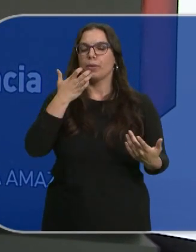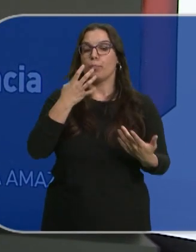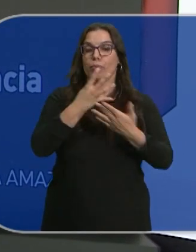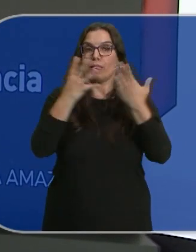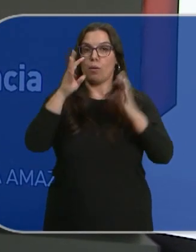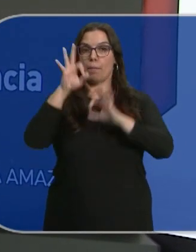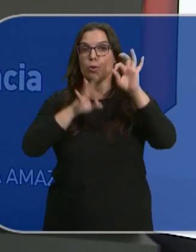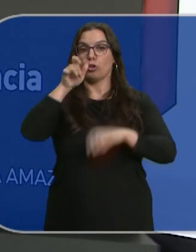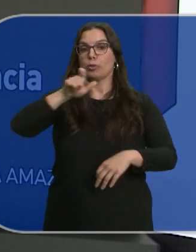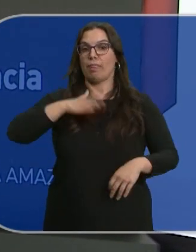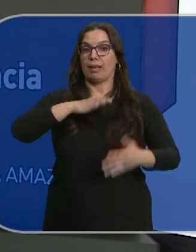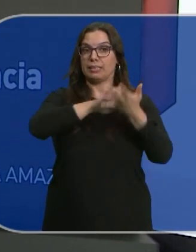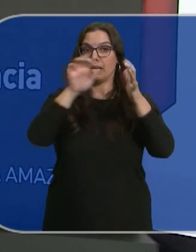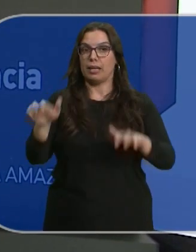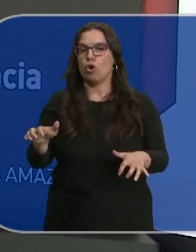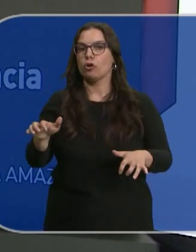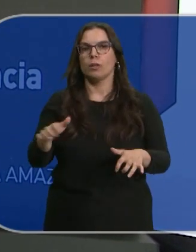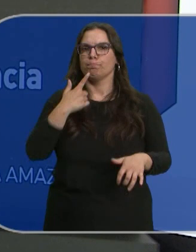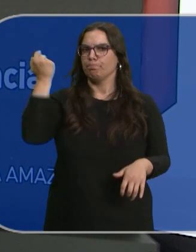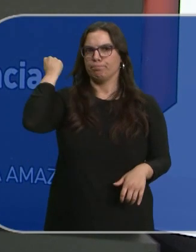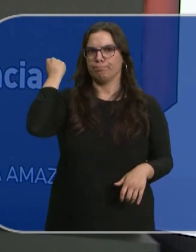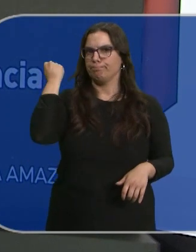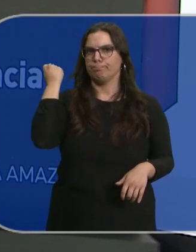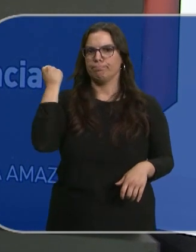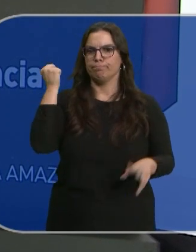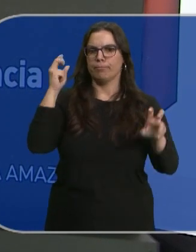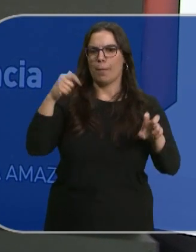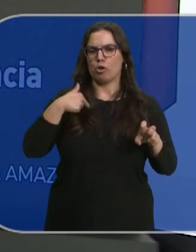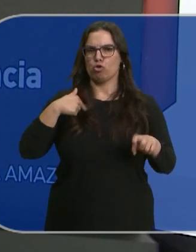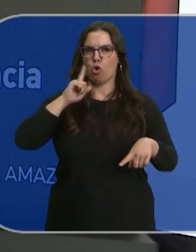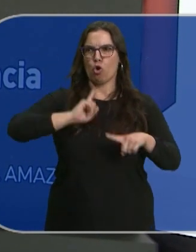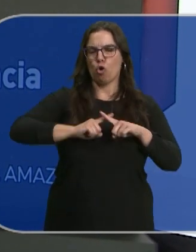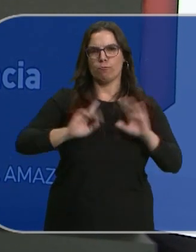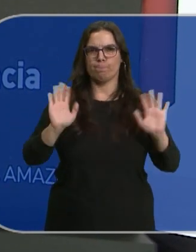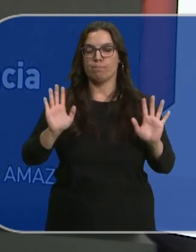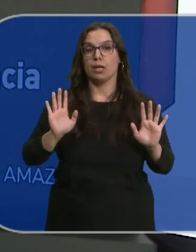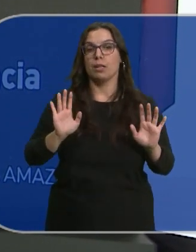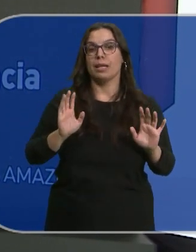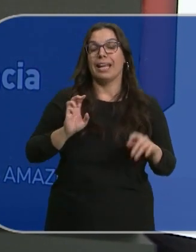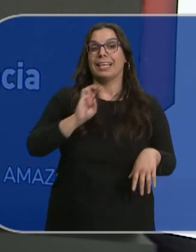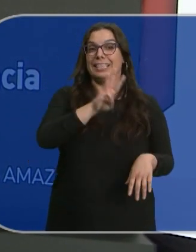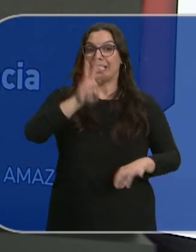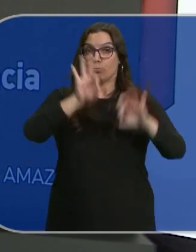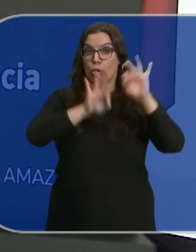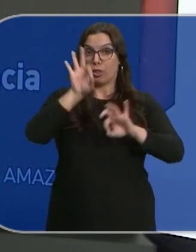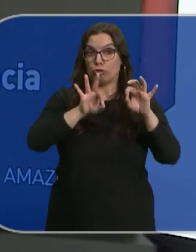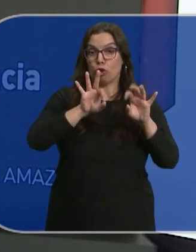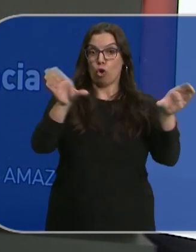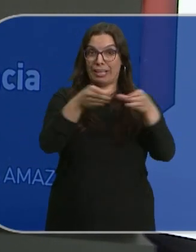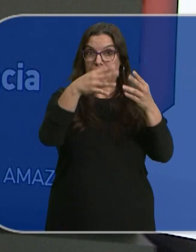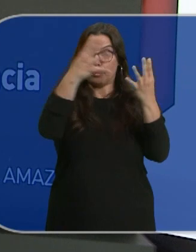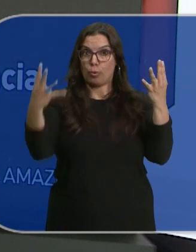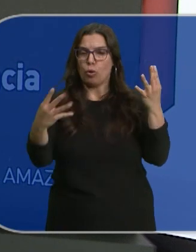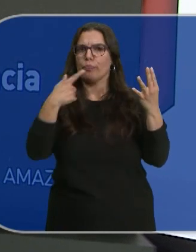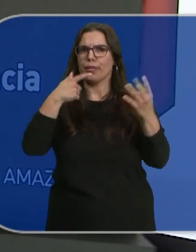19% de los castellanos y leoneses no se ha pronunciado nunca sobre su orientación sexual. Un tercio del colectivo LGTBI asegura haber